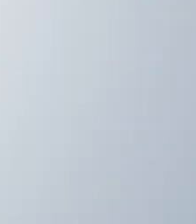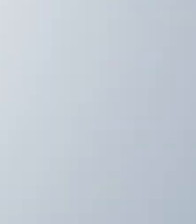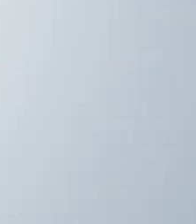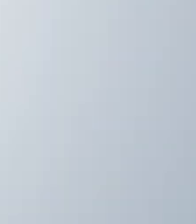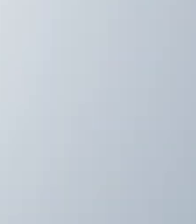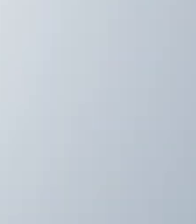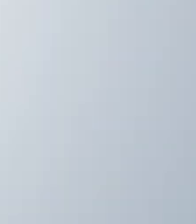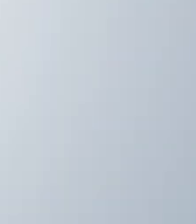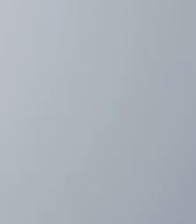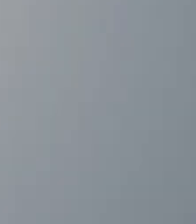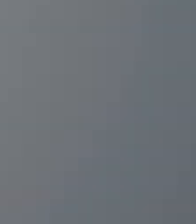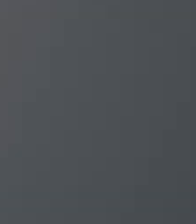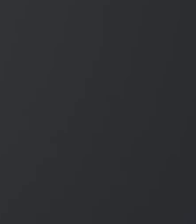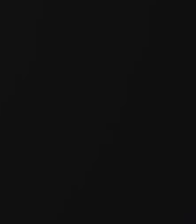¡Gracias! ¡Gracias! ¡Gracias!